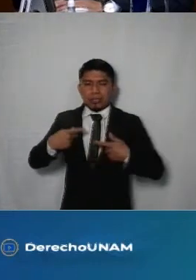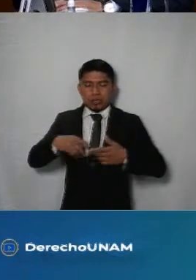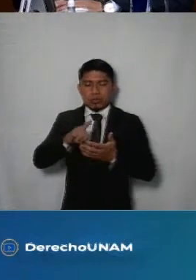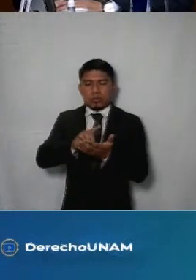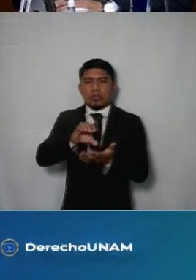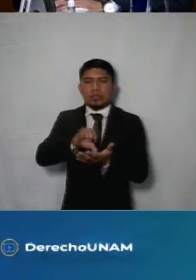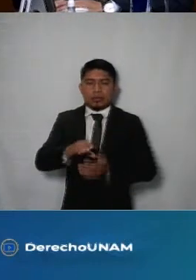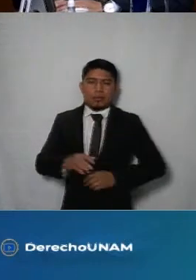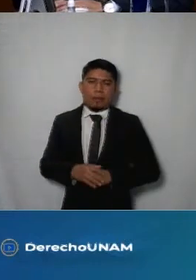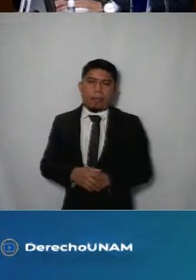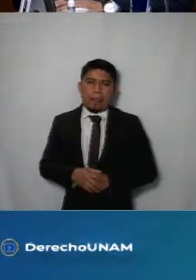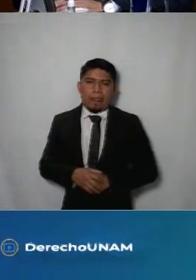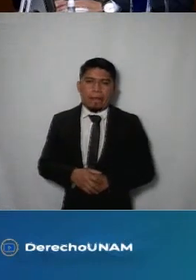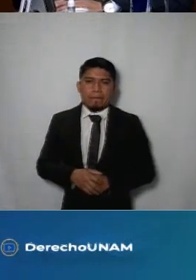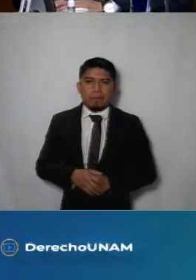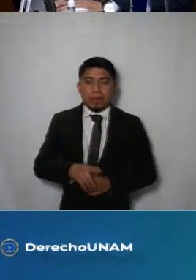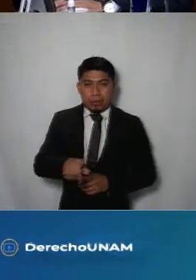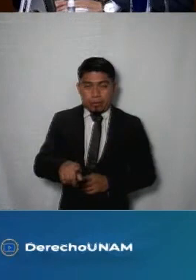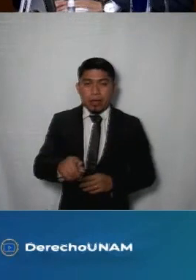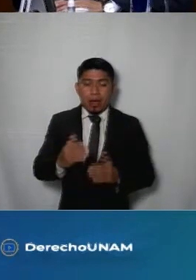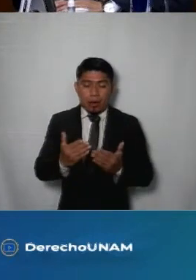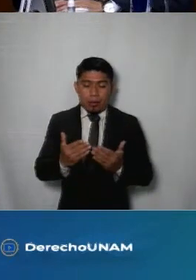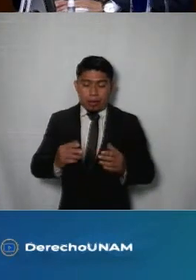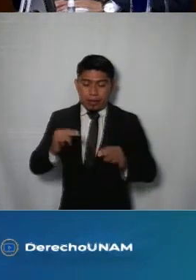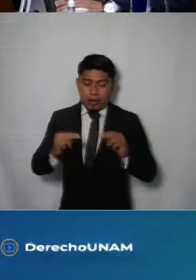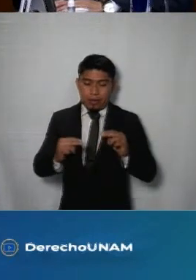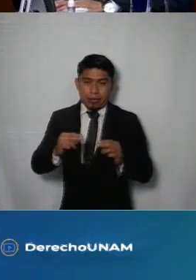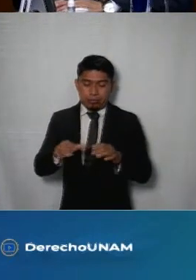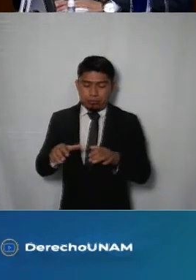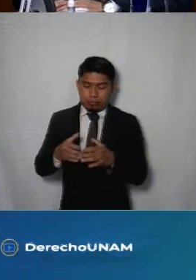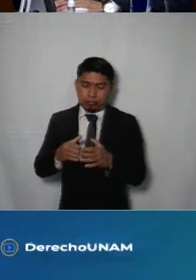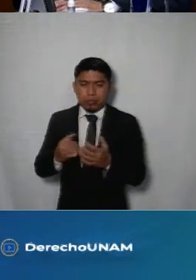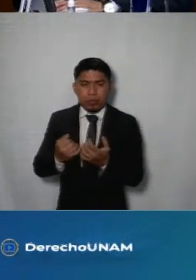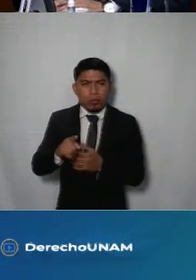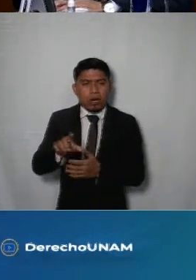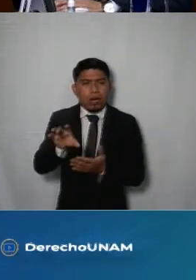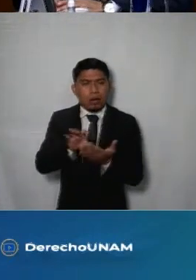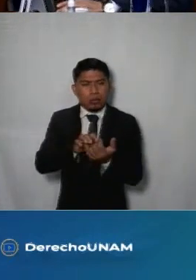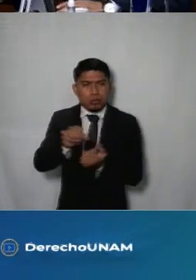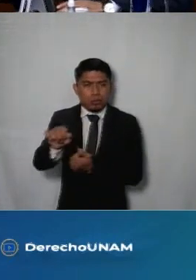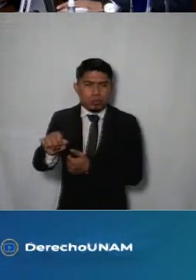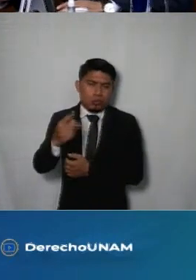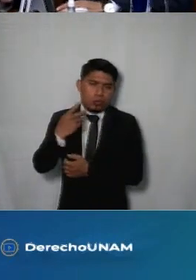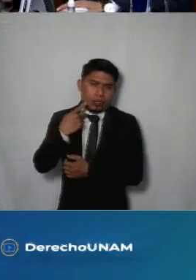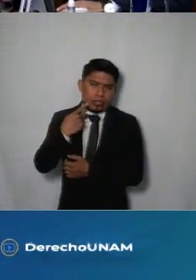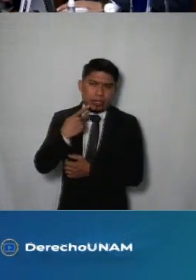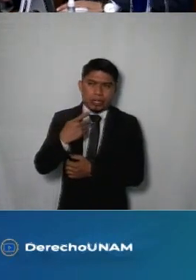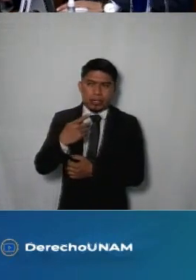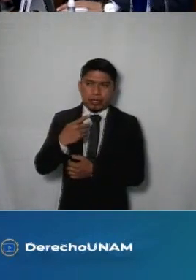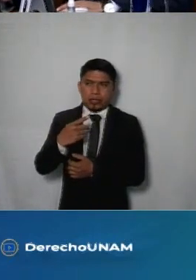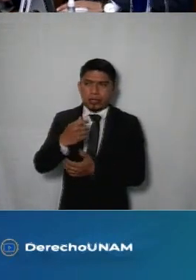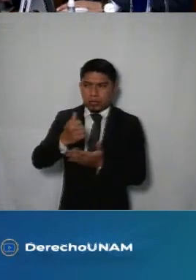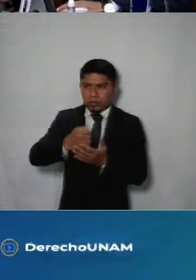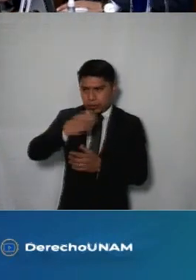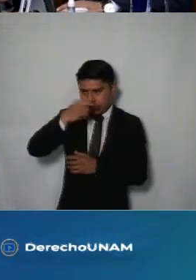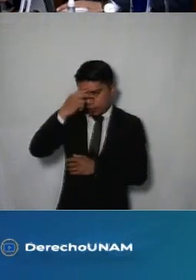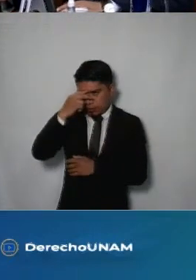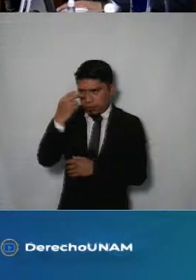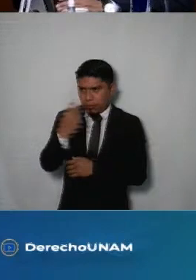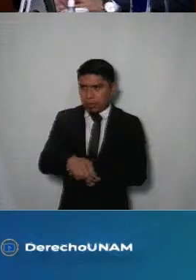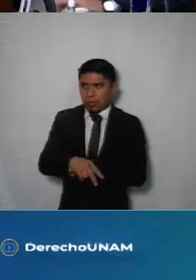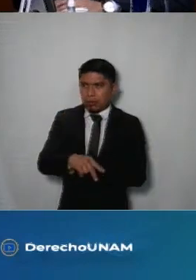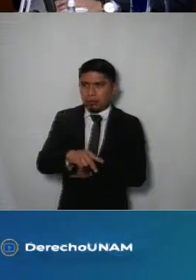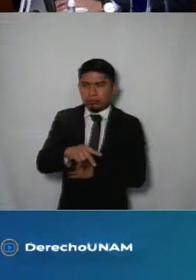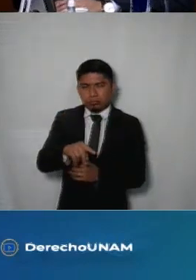las personas con discapacidad a nivel local justamente también la constitución política de la sociedad de la ciudad de